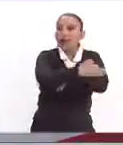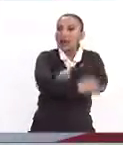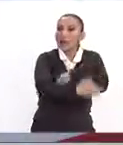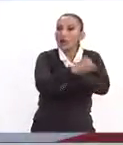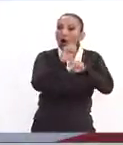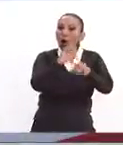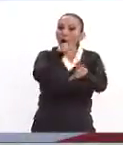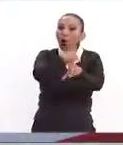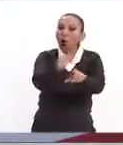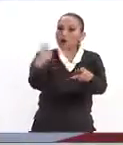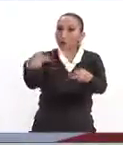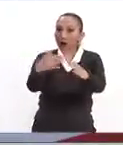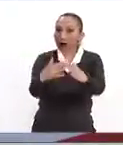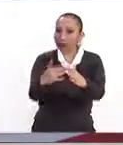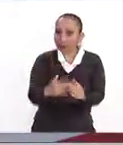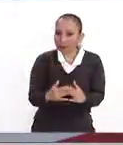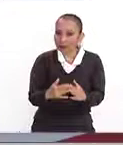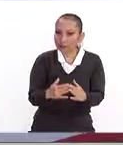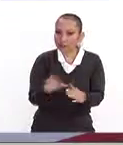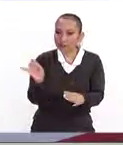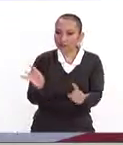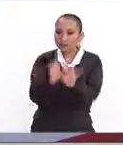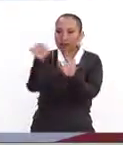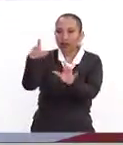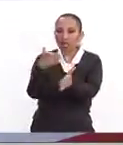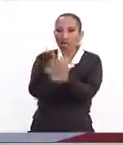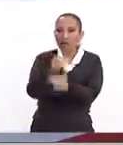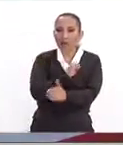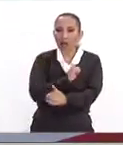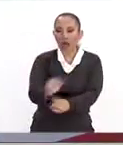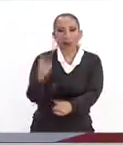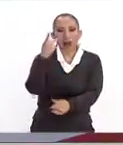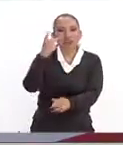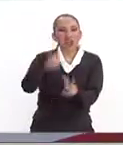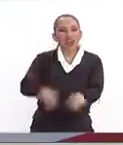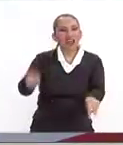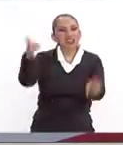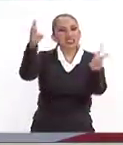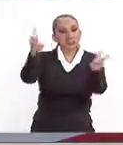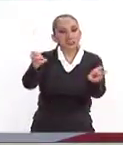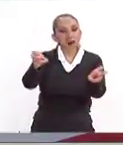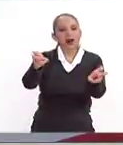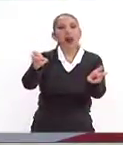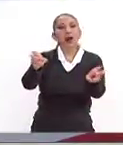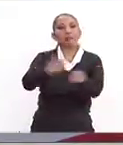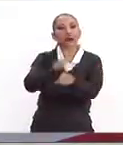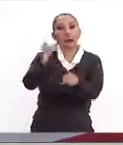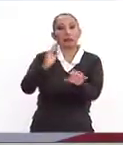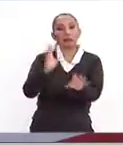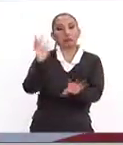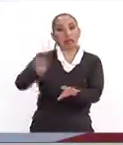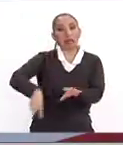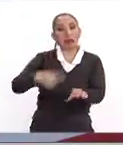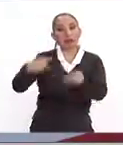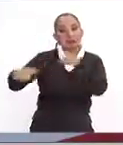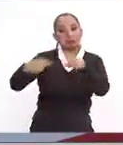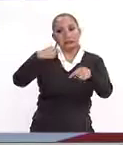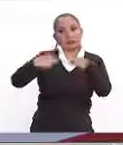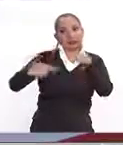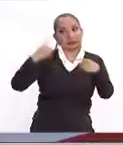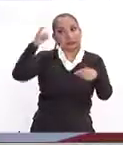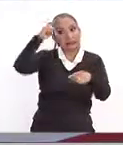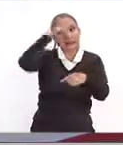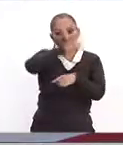o arresto domiciliario si cometieron un delito grave. Vamos a analizar este tema porque ha causado bastante